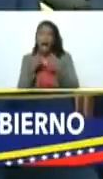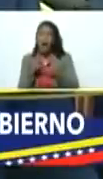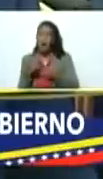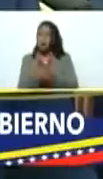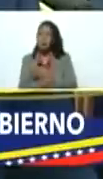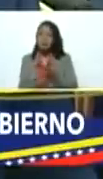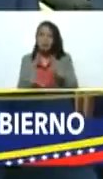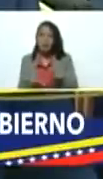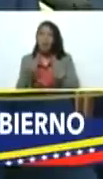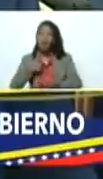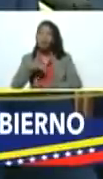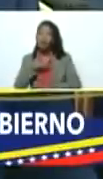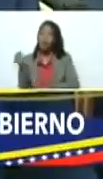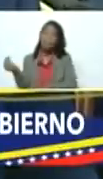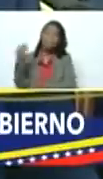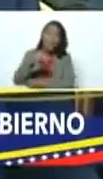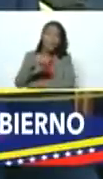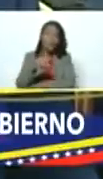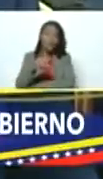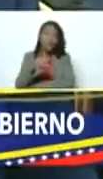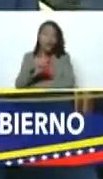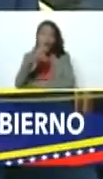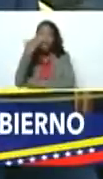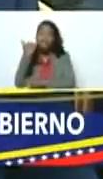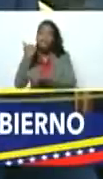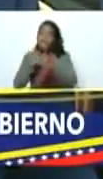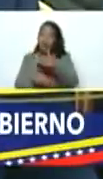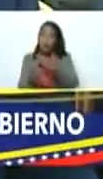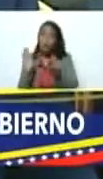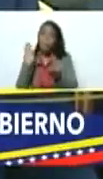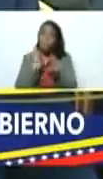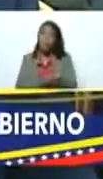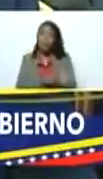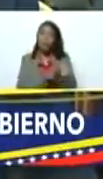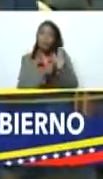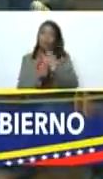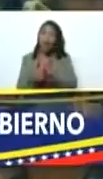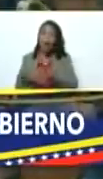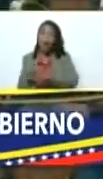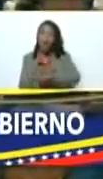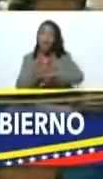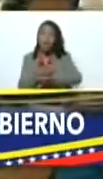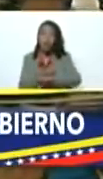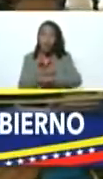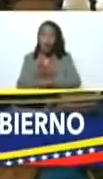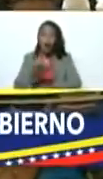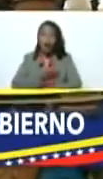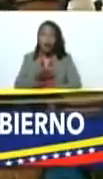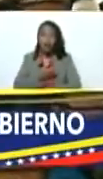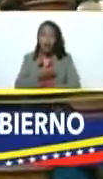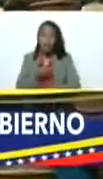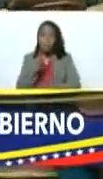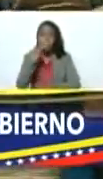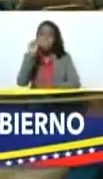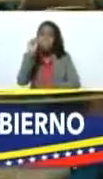nosotros además le vamos a aportar a gobernación y alcaldía mínimo